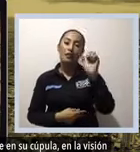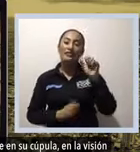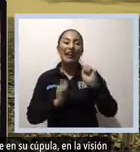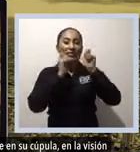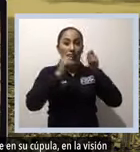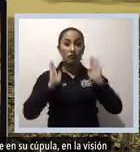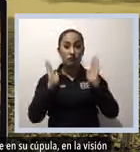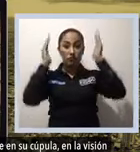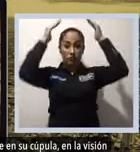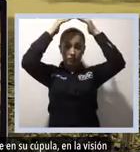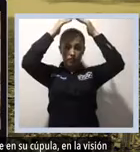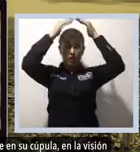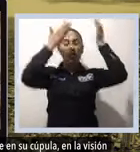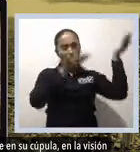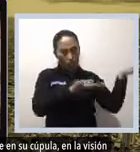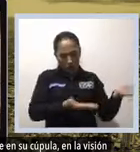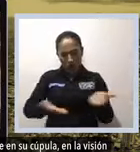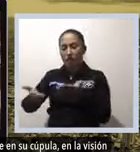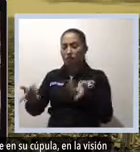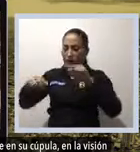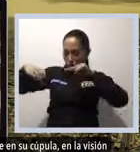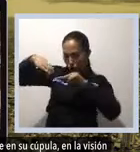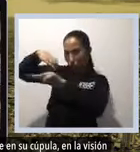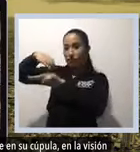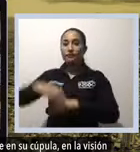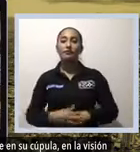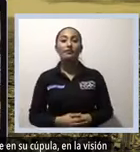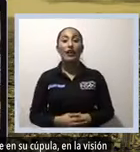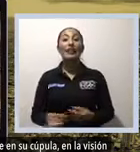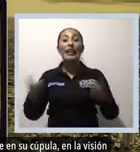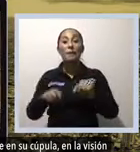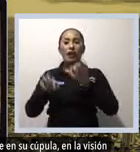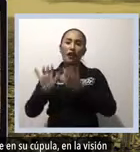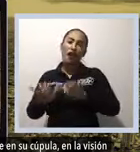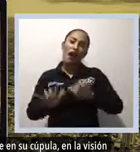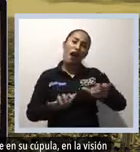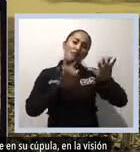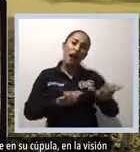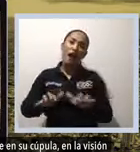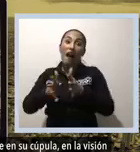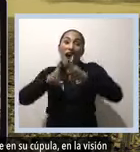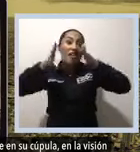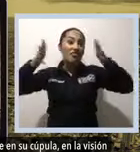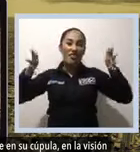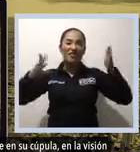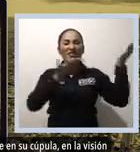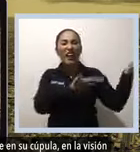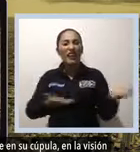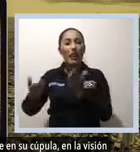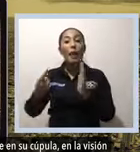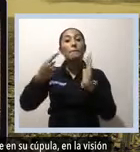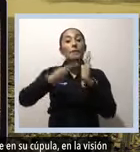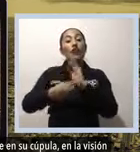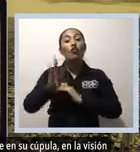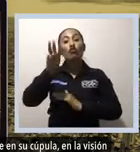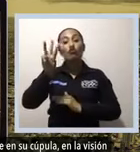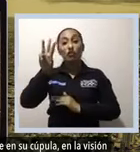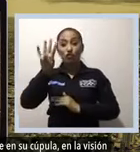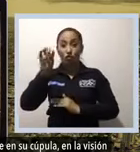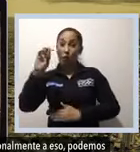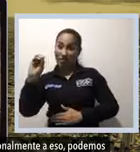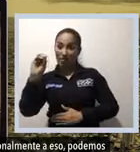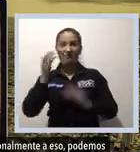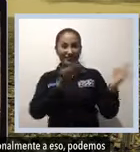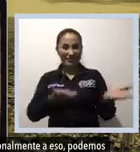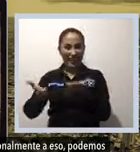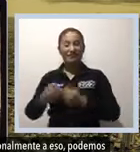En podemos apreciar que en su cúpula, en la visión del apocalipsis, San Juan tiene parte de su pie por fuera de